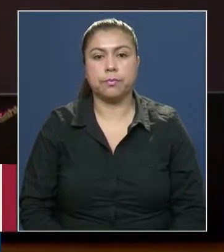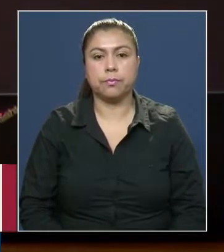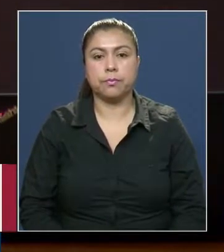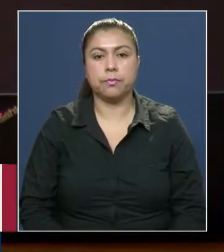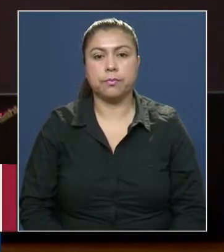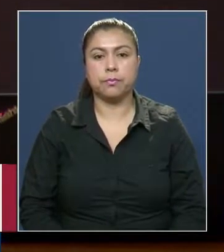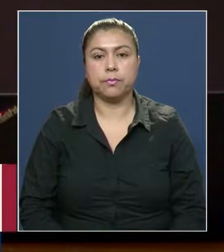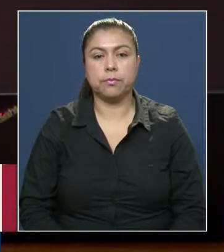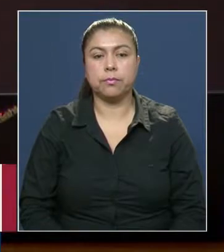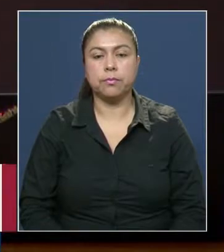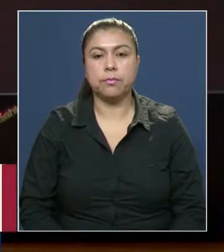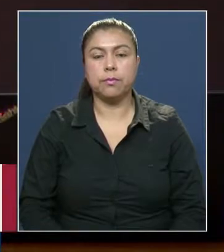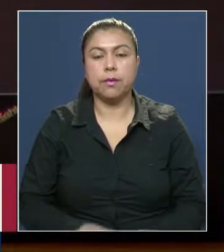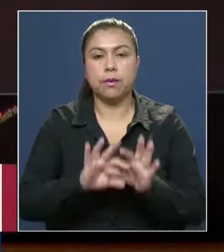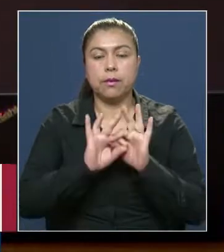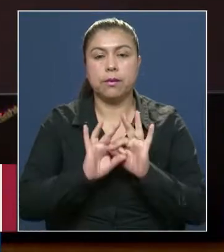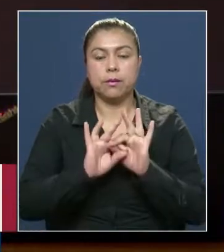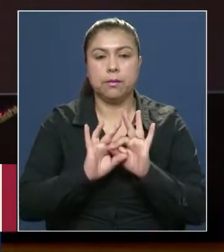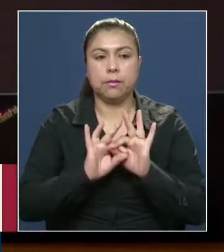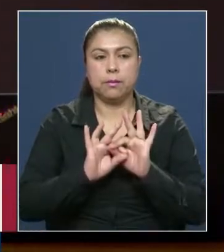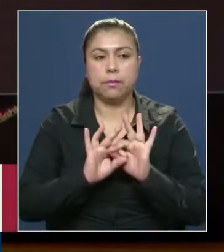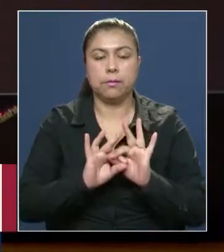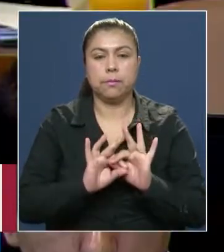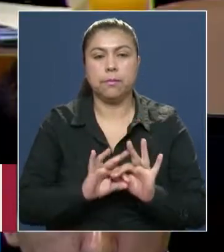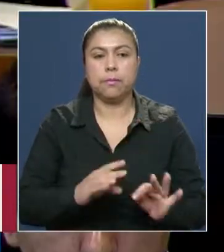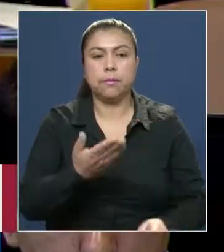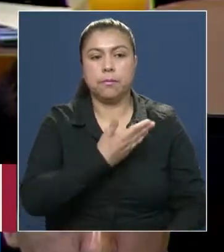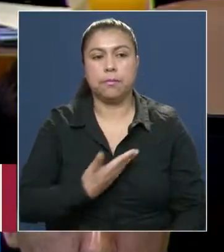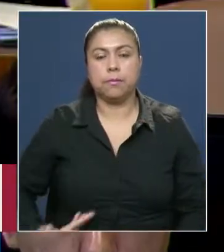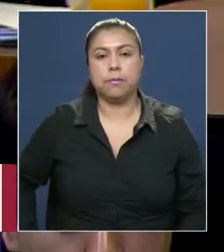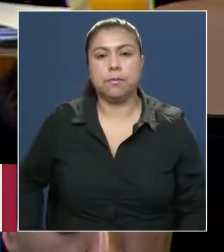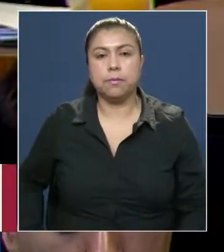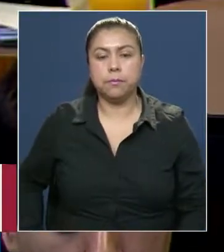Muchas gracias, presidente.